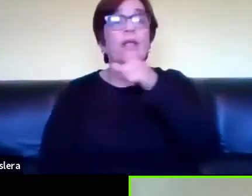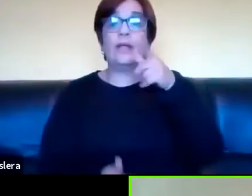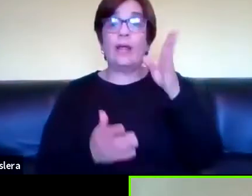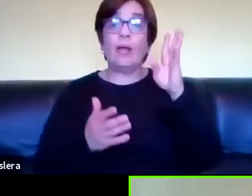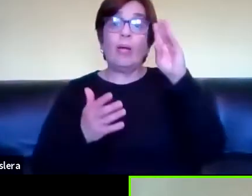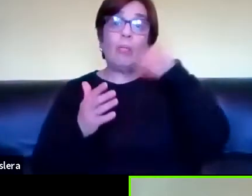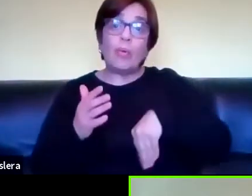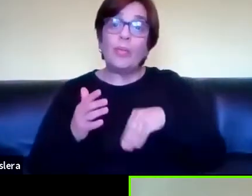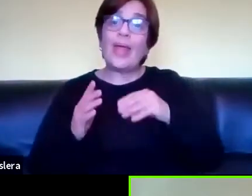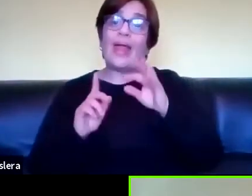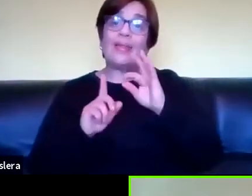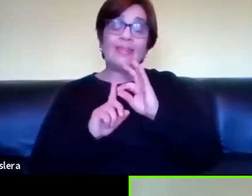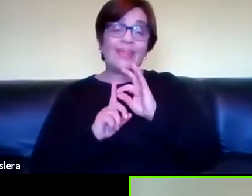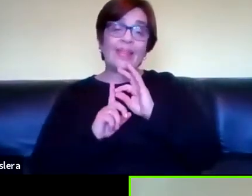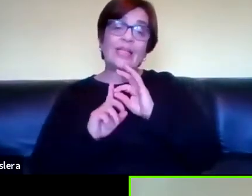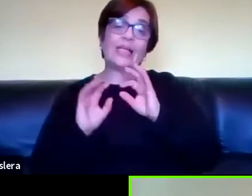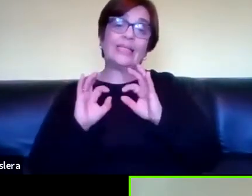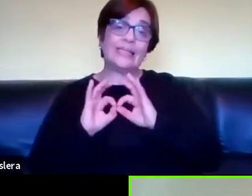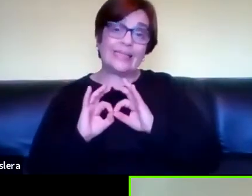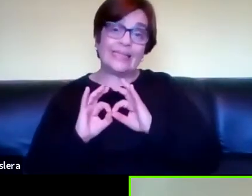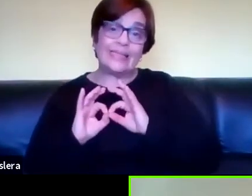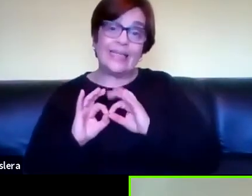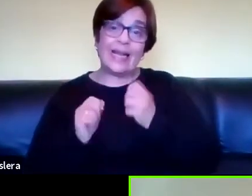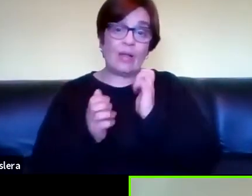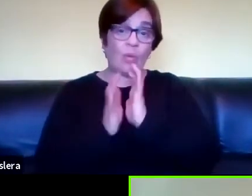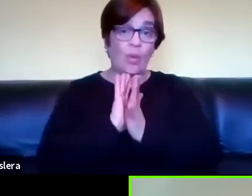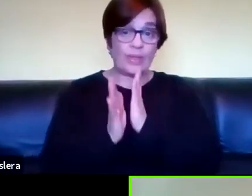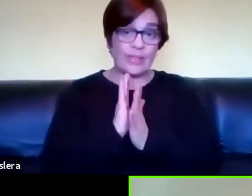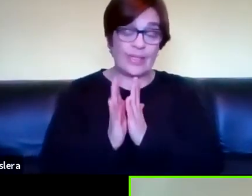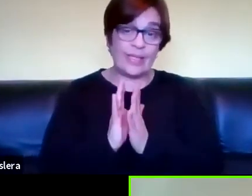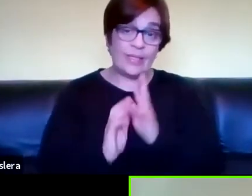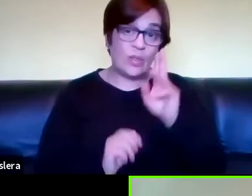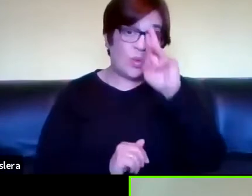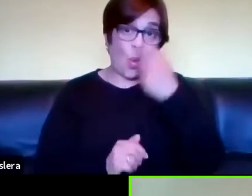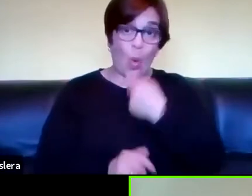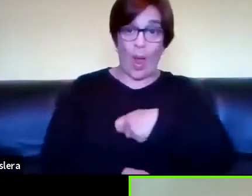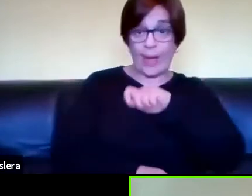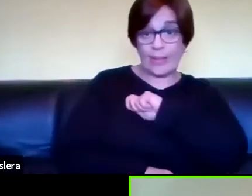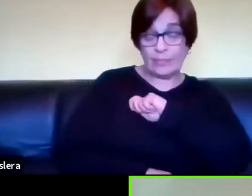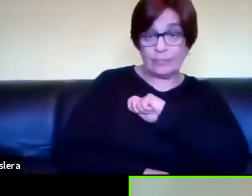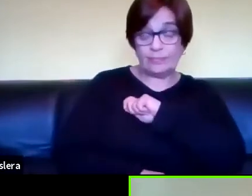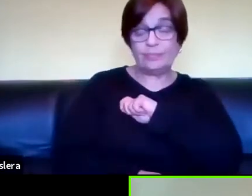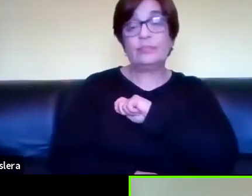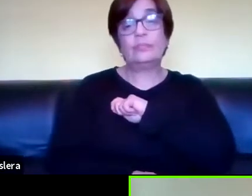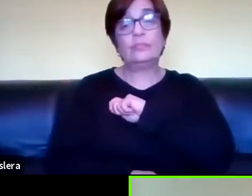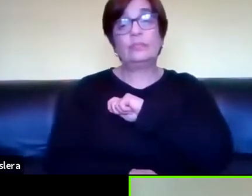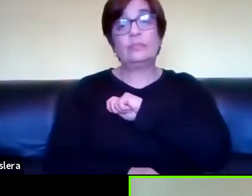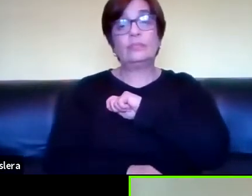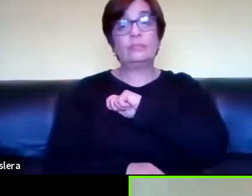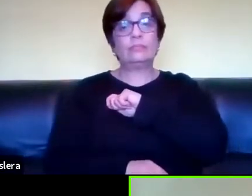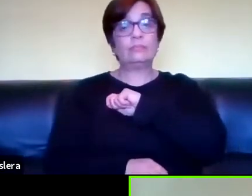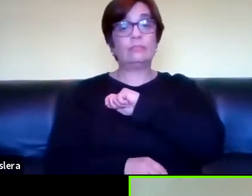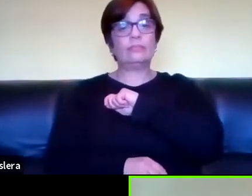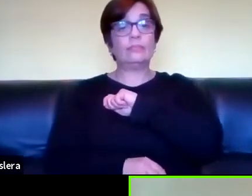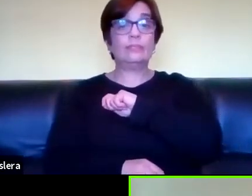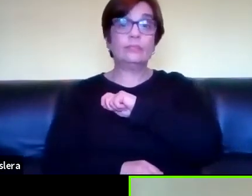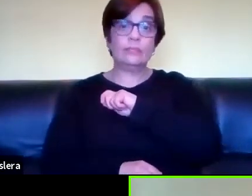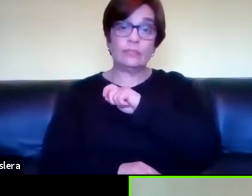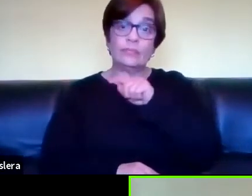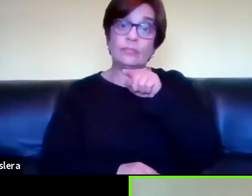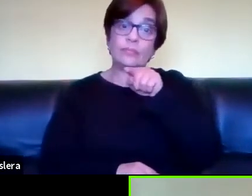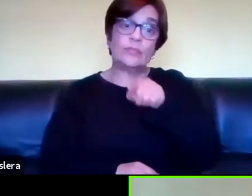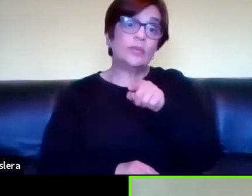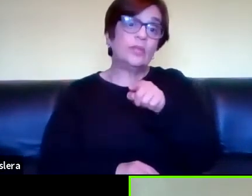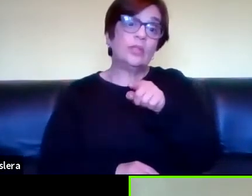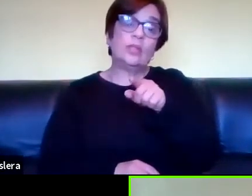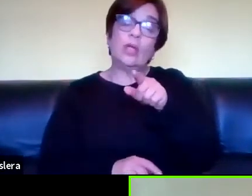de intérpretes que antes era tecnicatura de intérpretes le voy a decir seña suruguaya español tu y su la tecnicatura de intérpretes solo